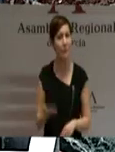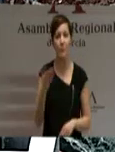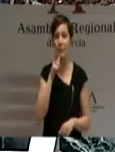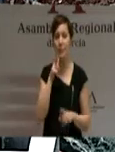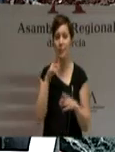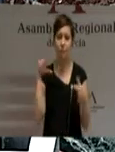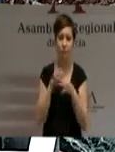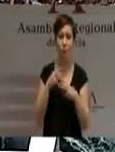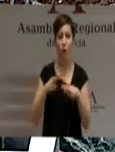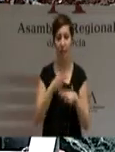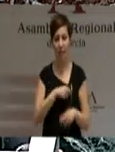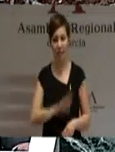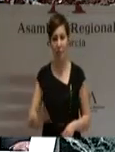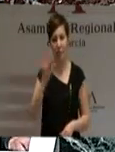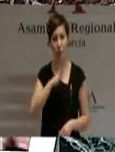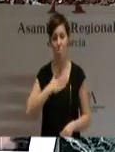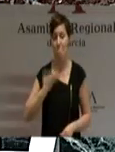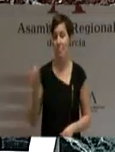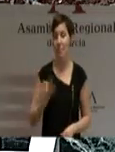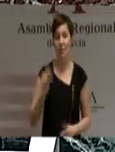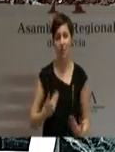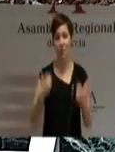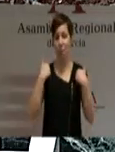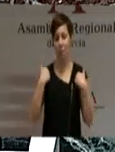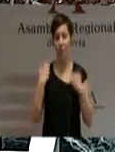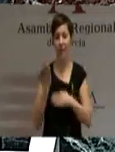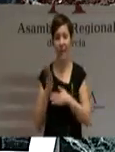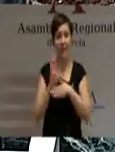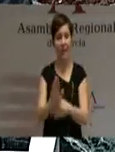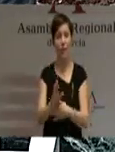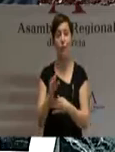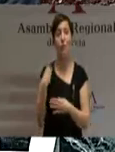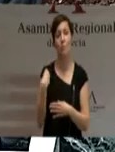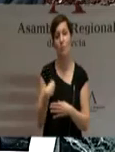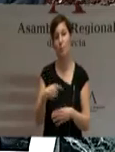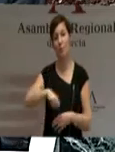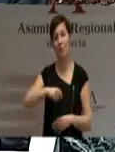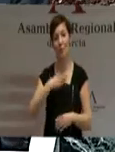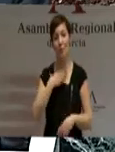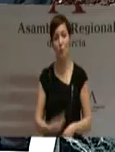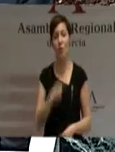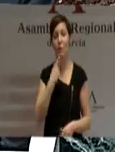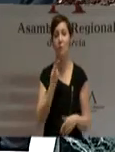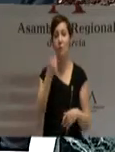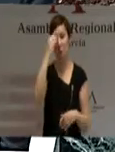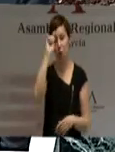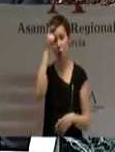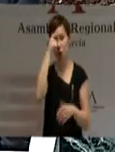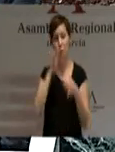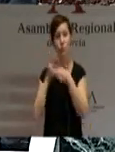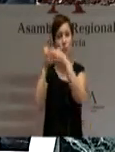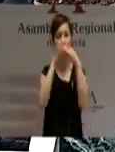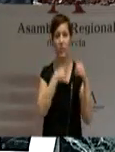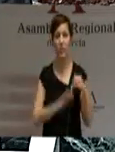sinceramente que era mi deber como candidato a ostentar la representación política de nuestra región en el conjunto del Estado, si sus señorías